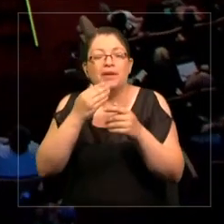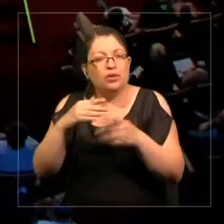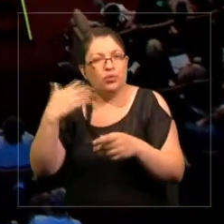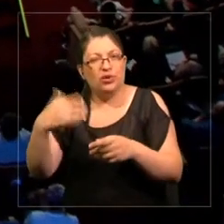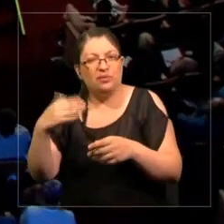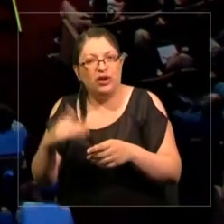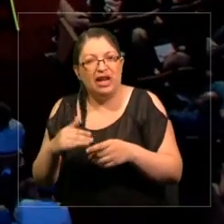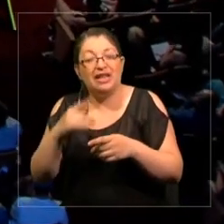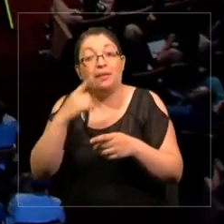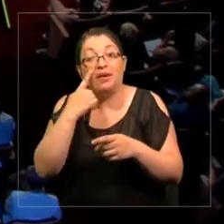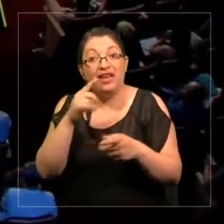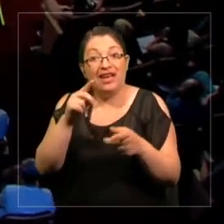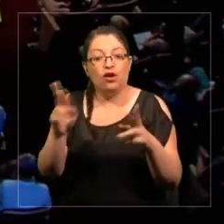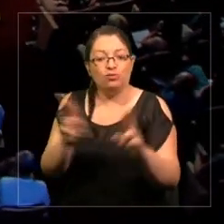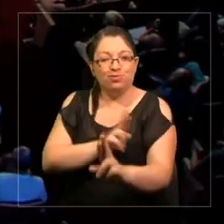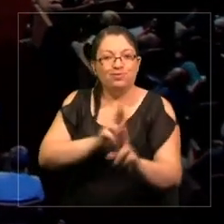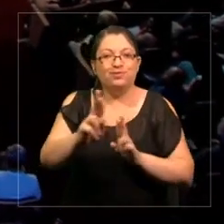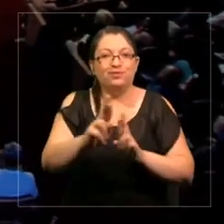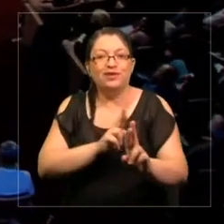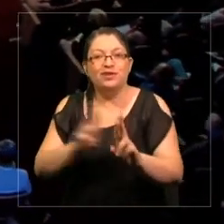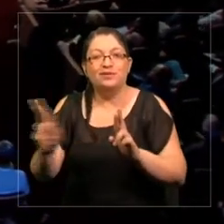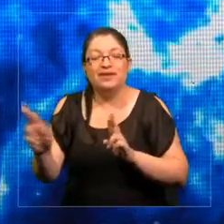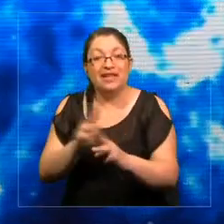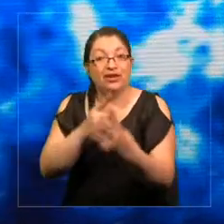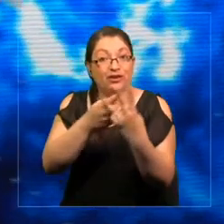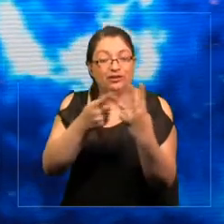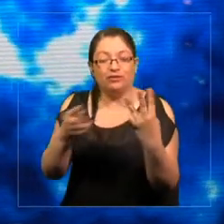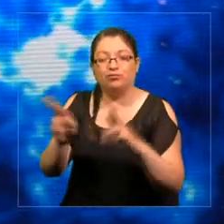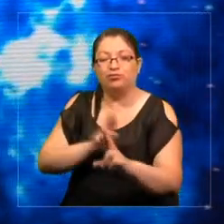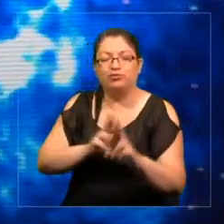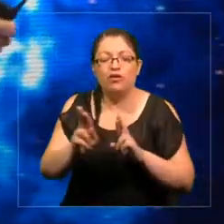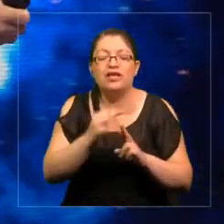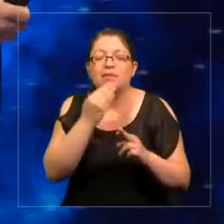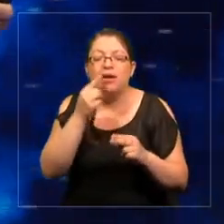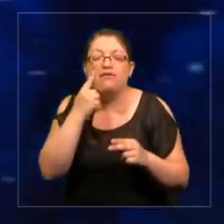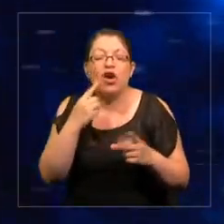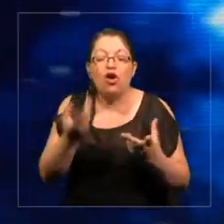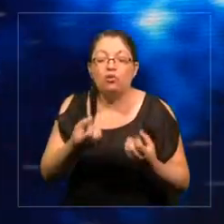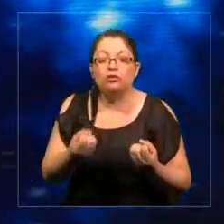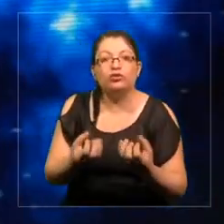Pueden ver que se interrelacionan y pueden ver los impulsores comunes.